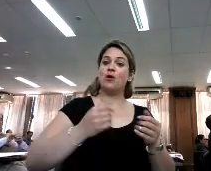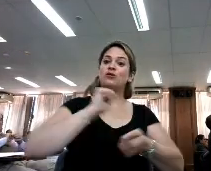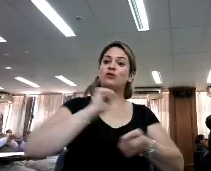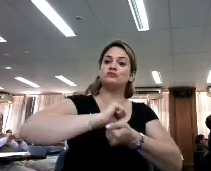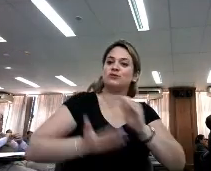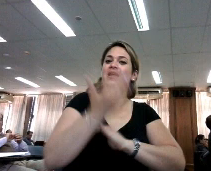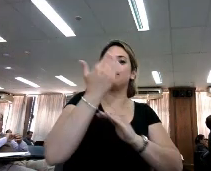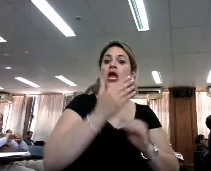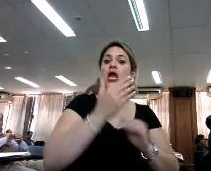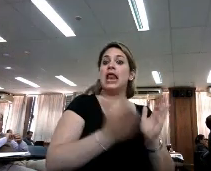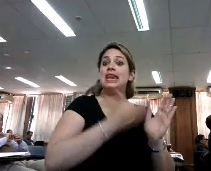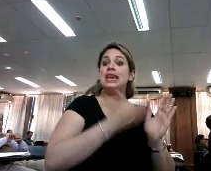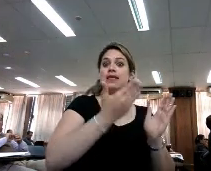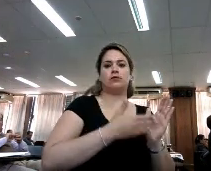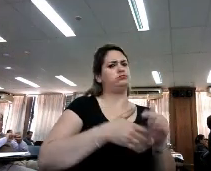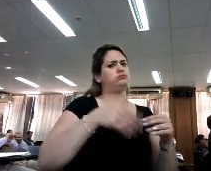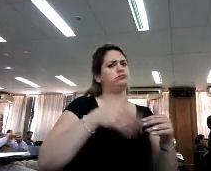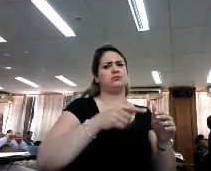Los libros son años de investigación.